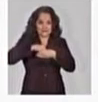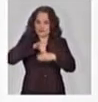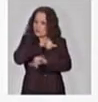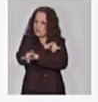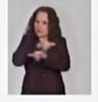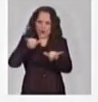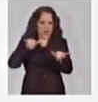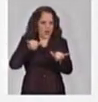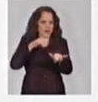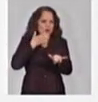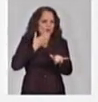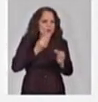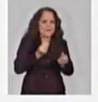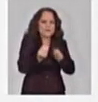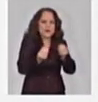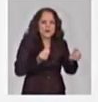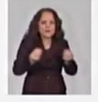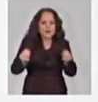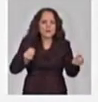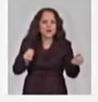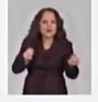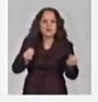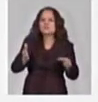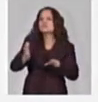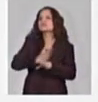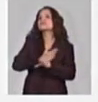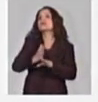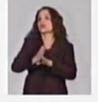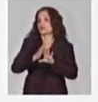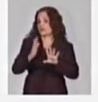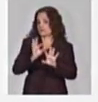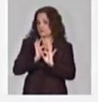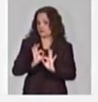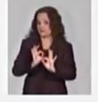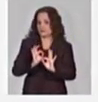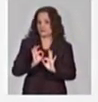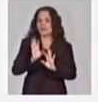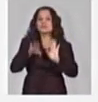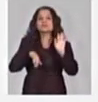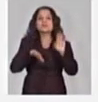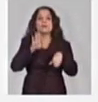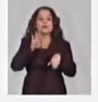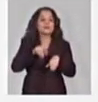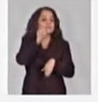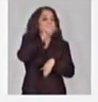La misma riqueza actual distribuirla diferente a favor de los que trabajan.